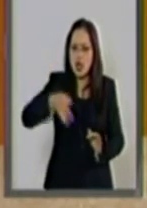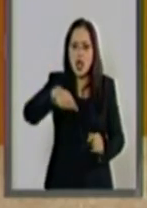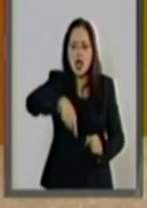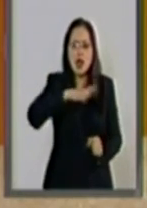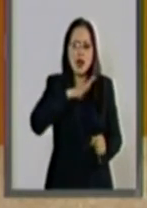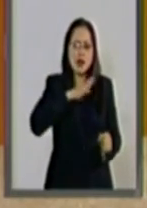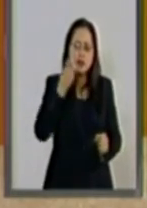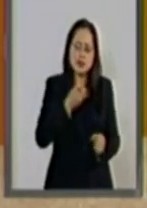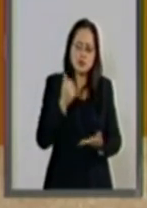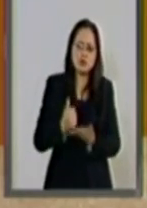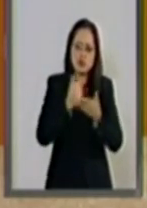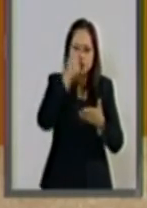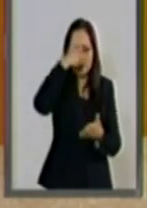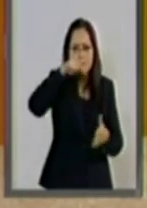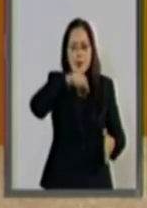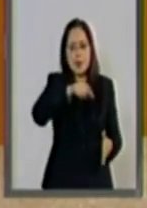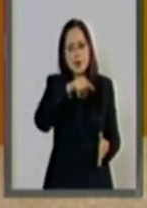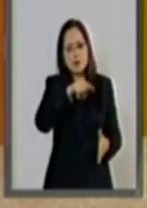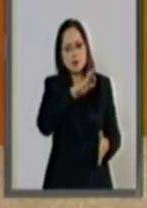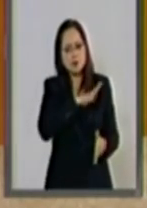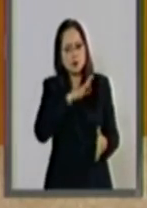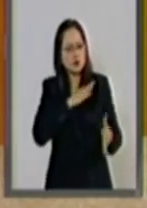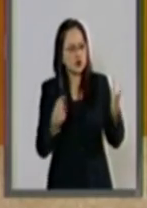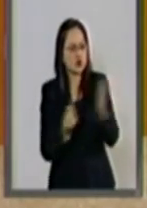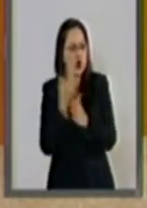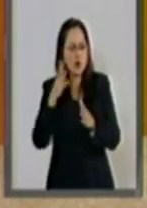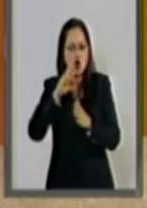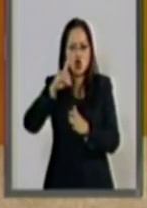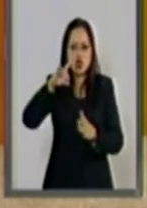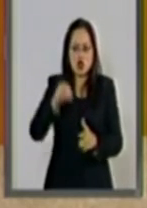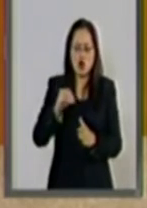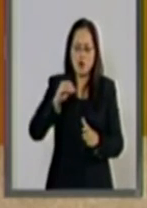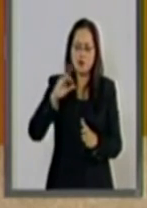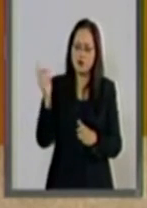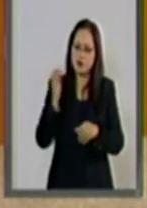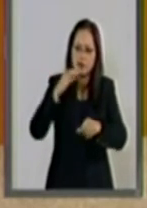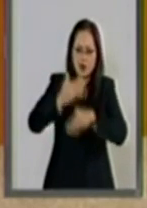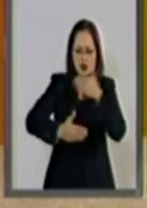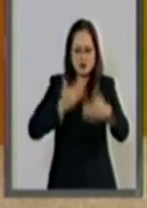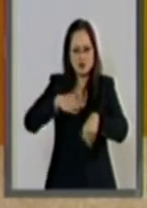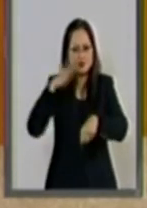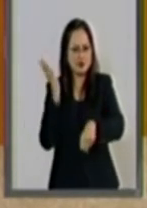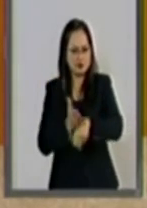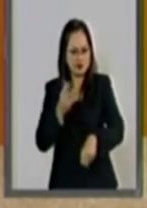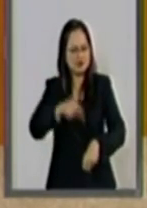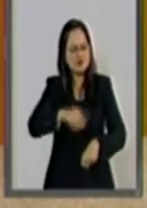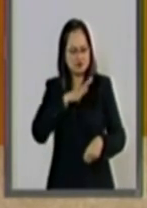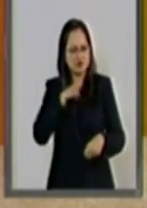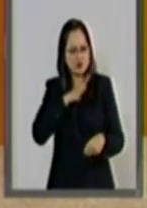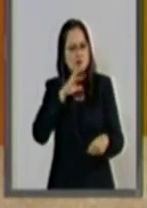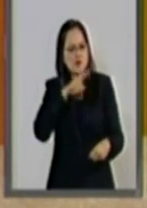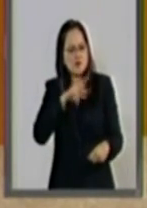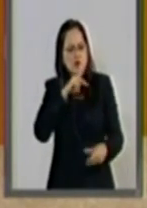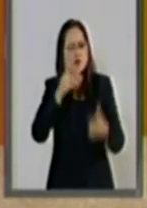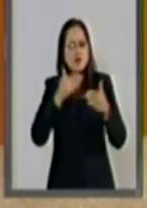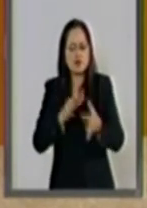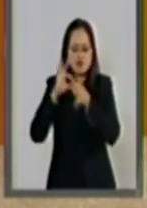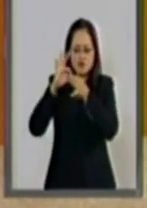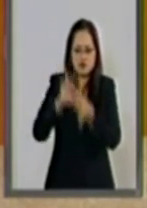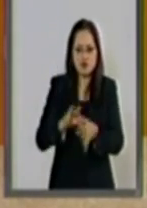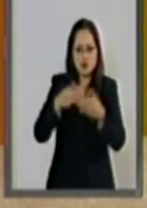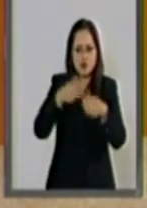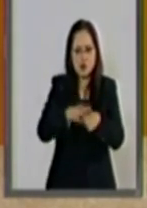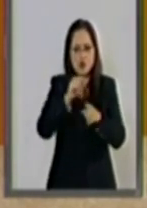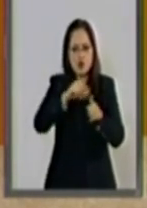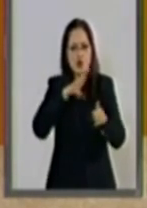a mejorar la aplicación del nuevo Código Nacional de Procedimientos Penales, procuran la uniformidad en la